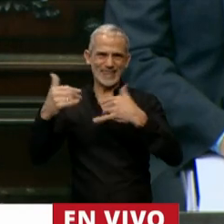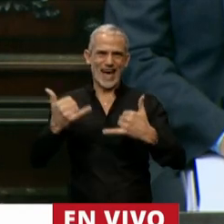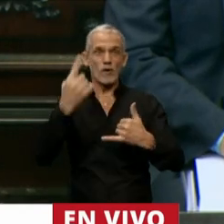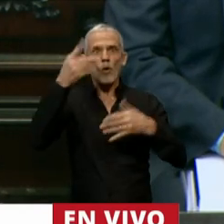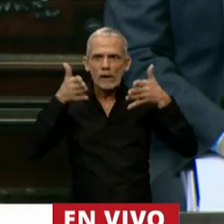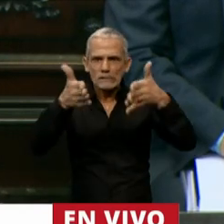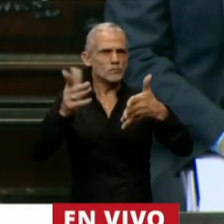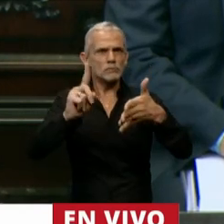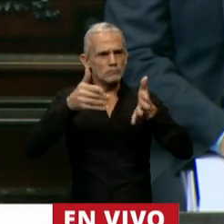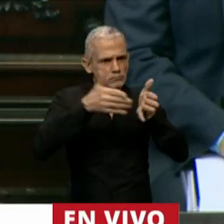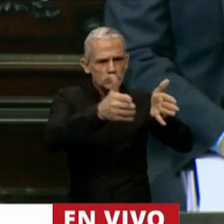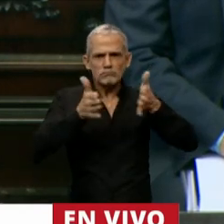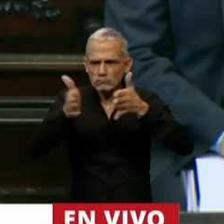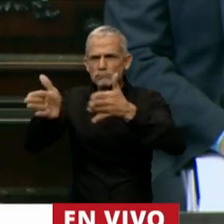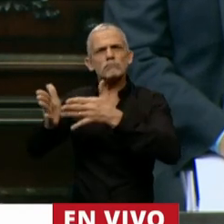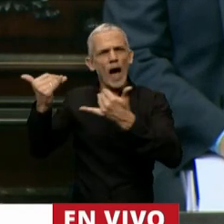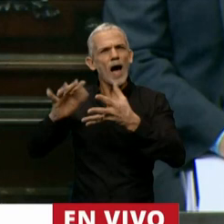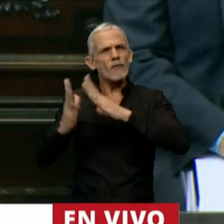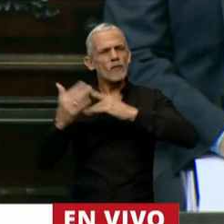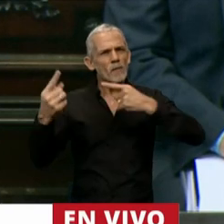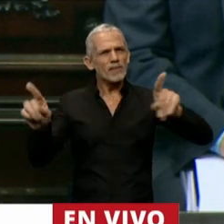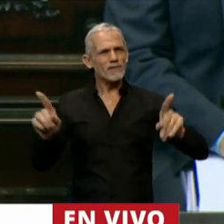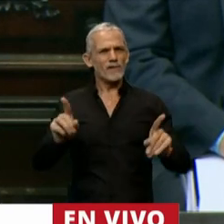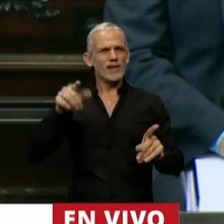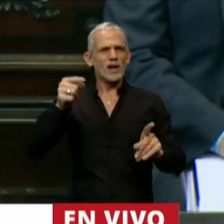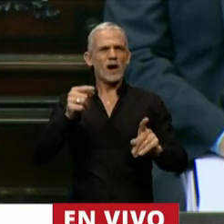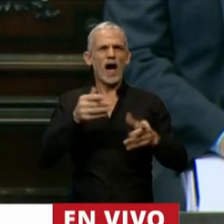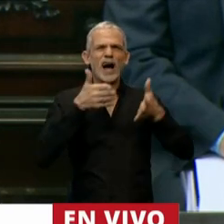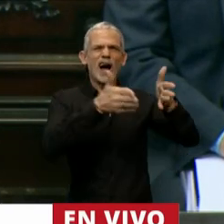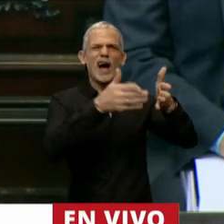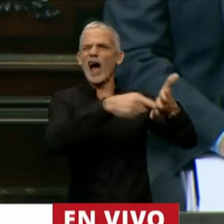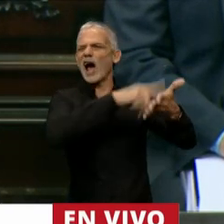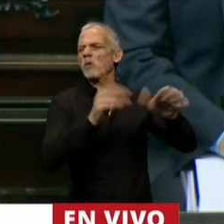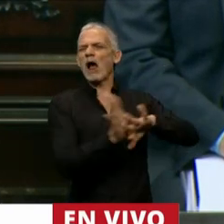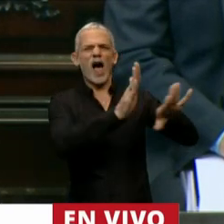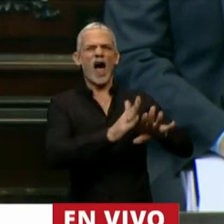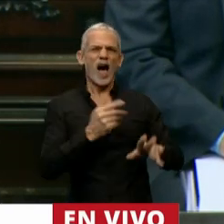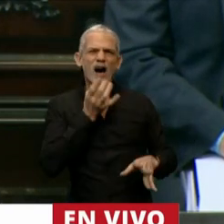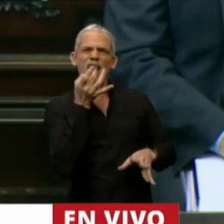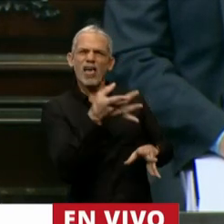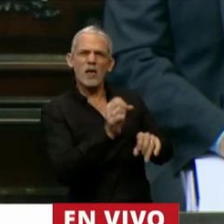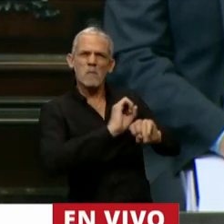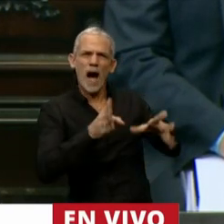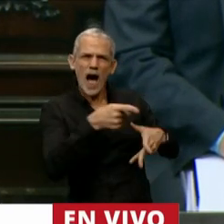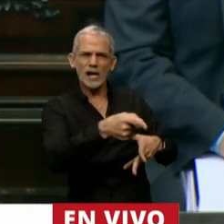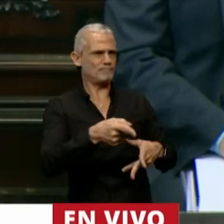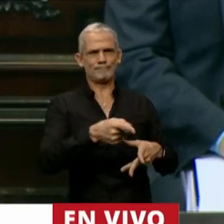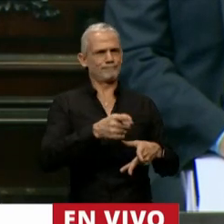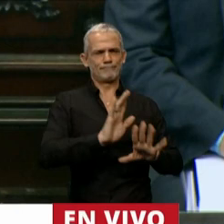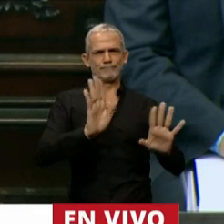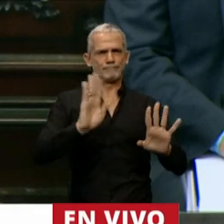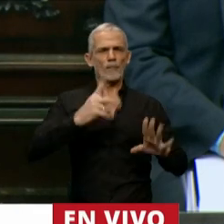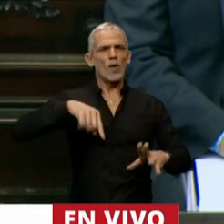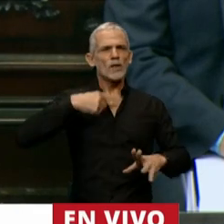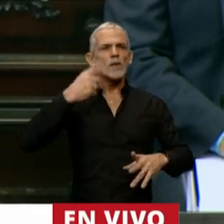tenemos que entrar en la anulación ni en la adjetivación de esos caminos, sino que tenemos que entender